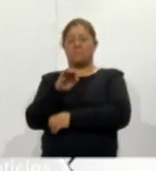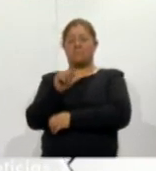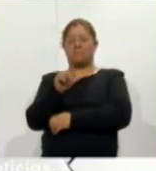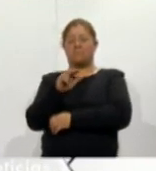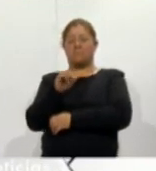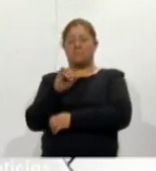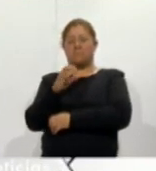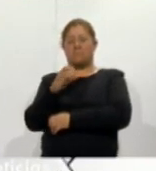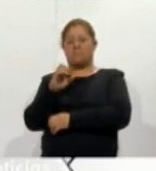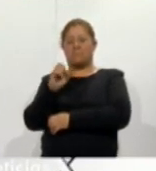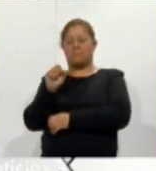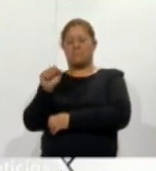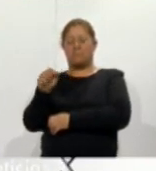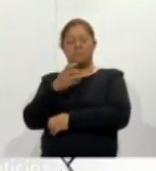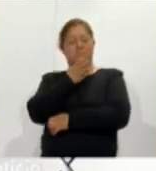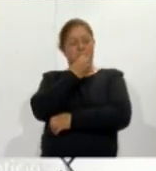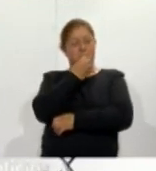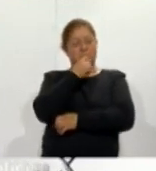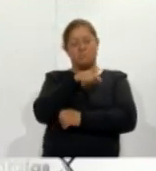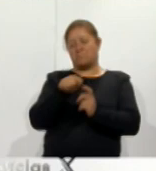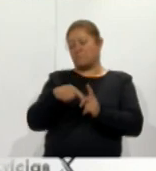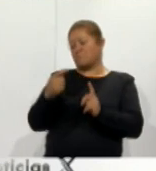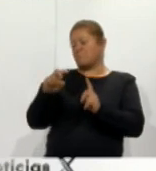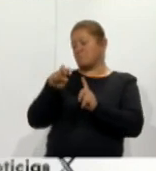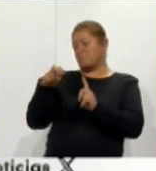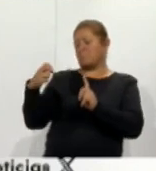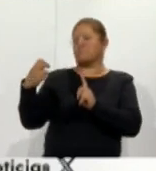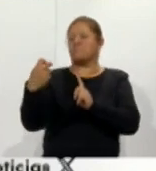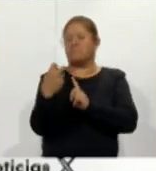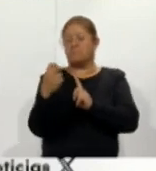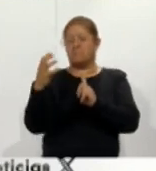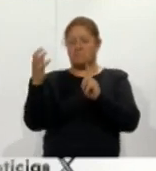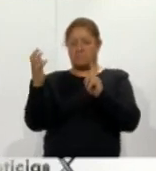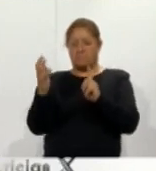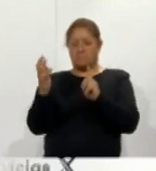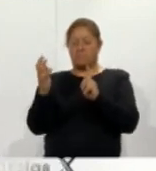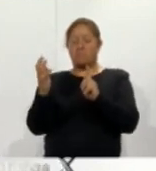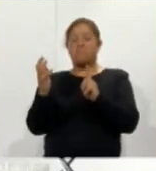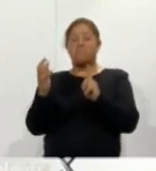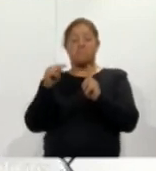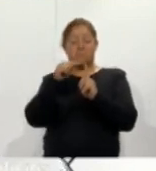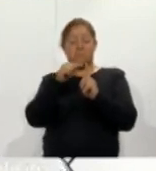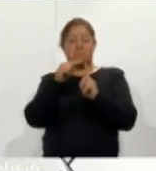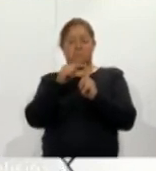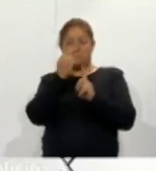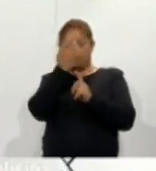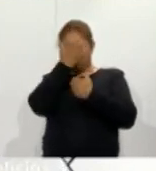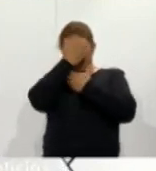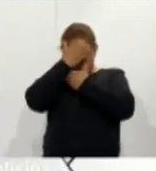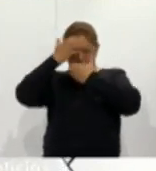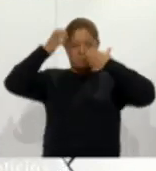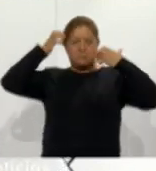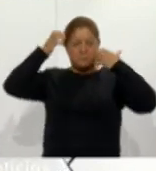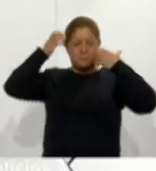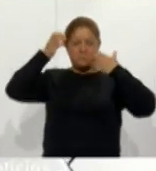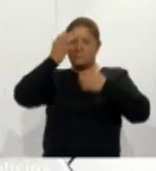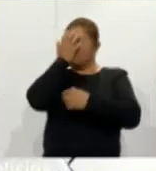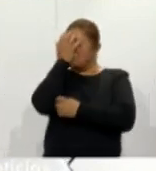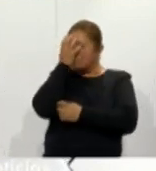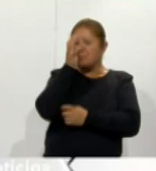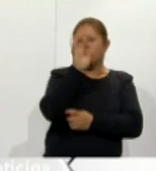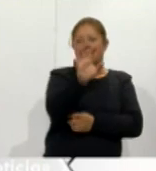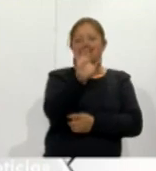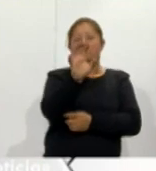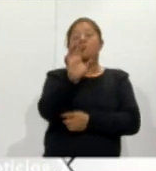el Sanedrín es una parte en donde Judas comete la traición y vende a Jesús a los